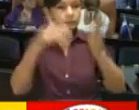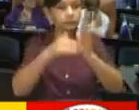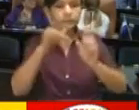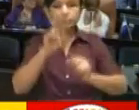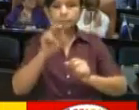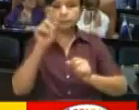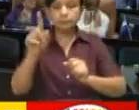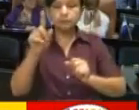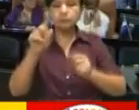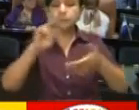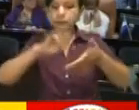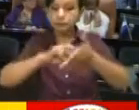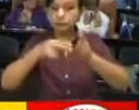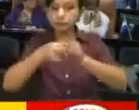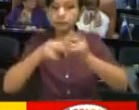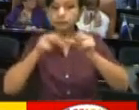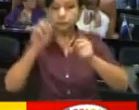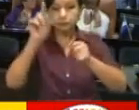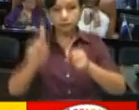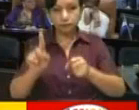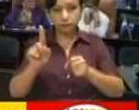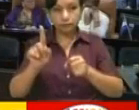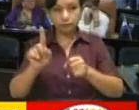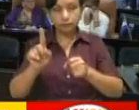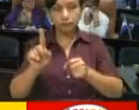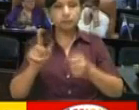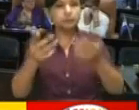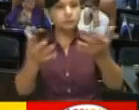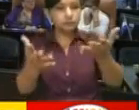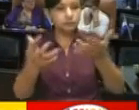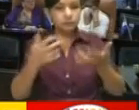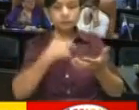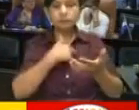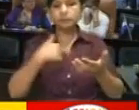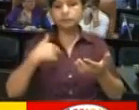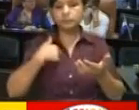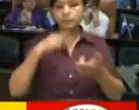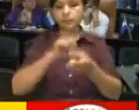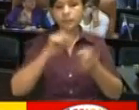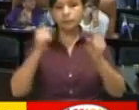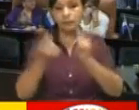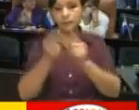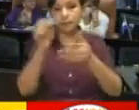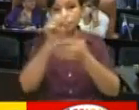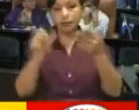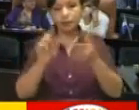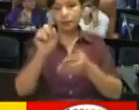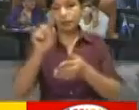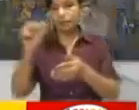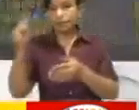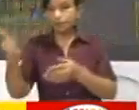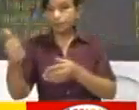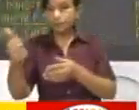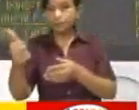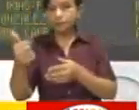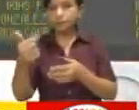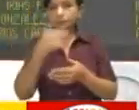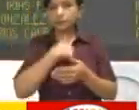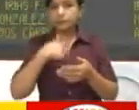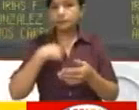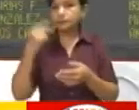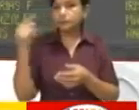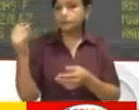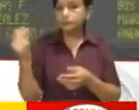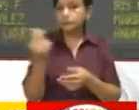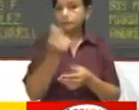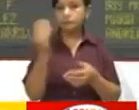recién pasadas elecciones presidenciales. Se propone la reforma al artículo 16 para agilizar